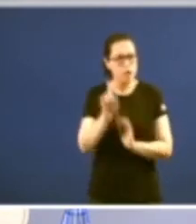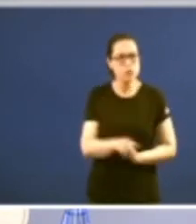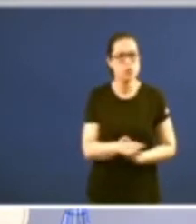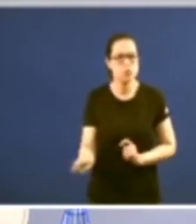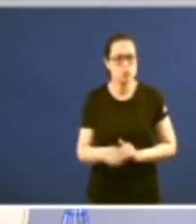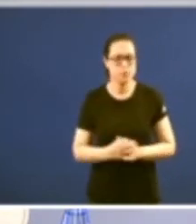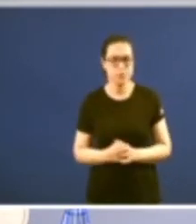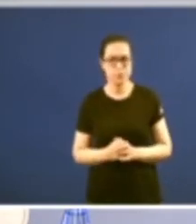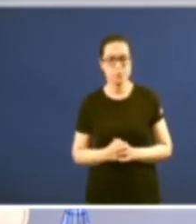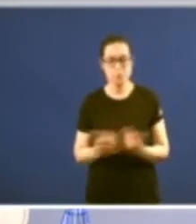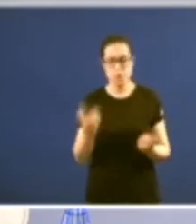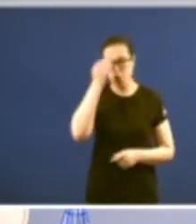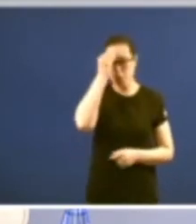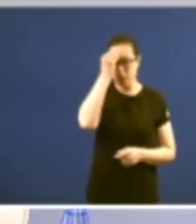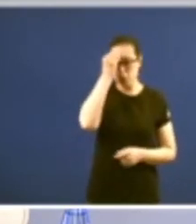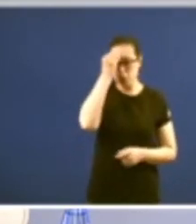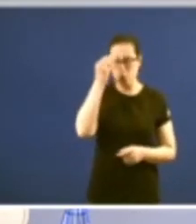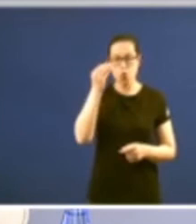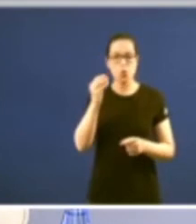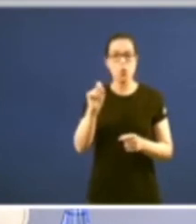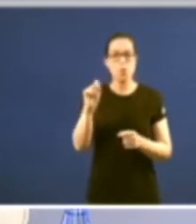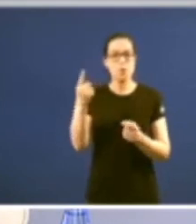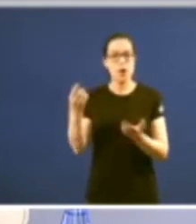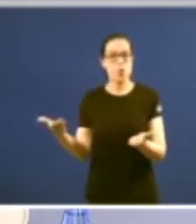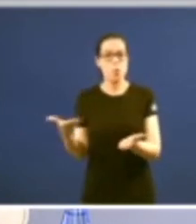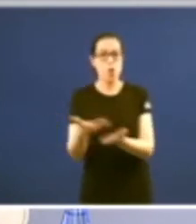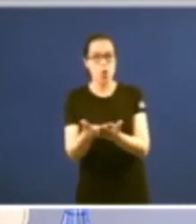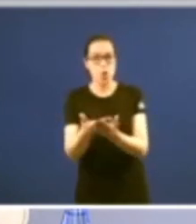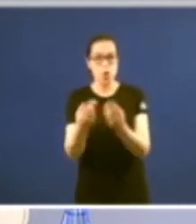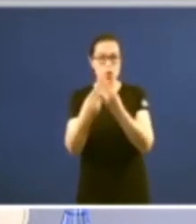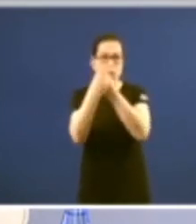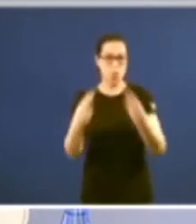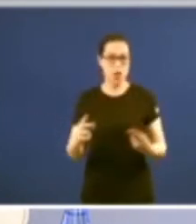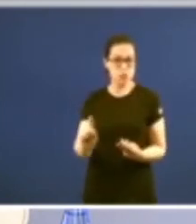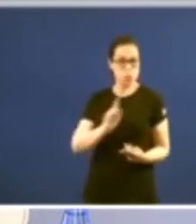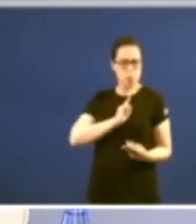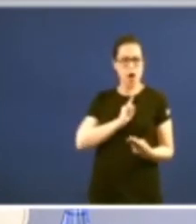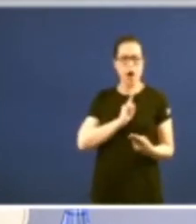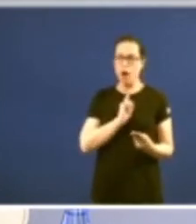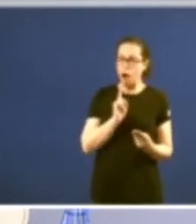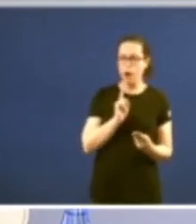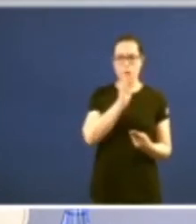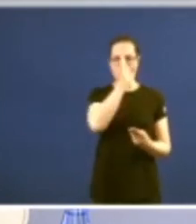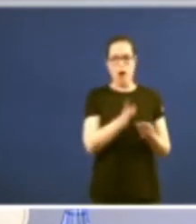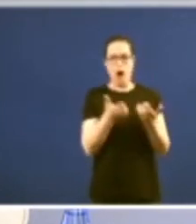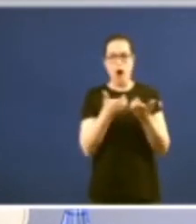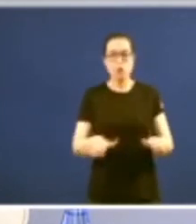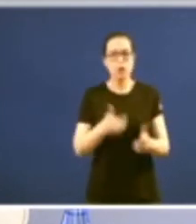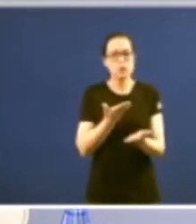Creo que proceder a disolución unha vez admitida a trámite a moción de censura equivalería tanto como